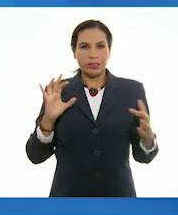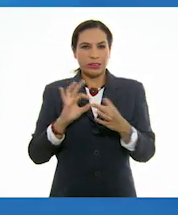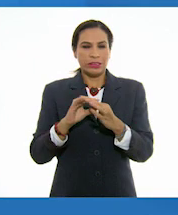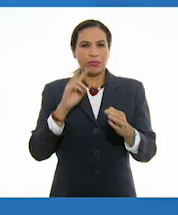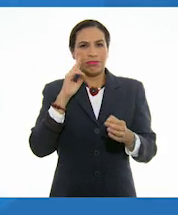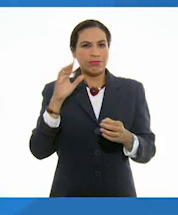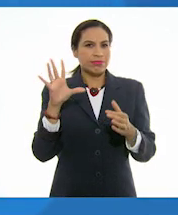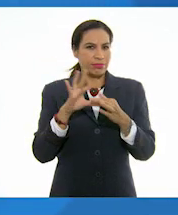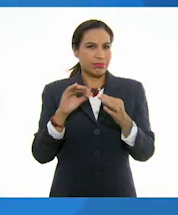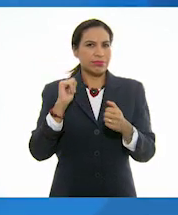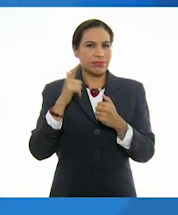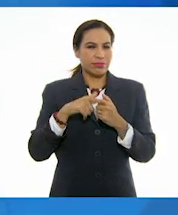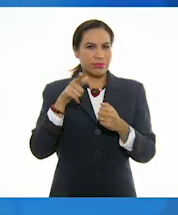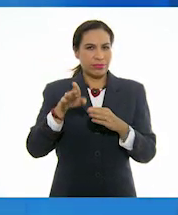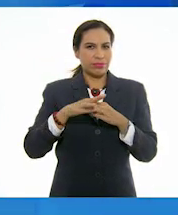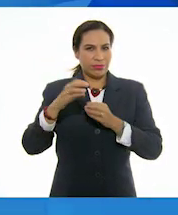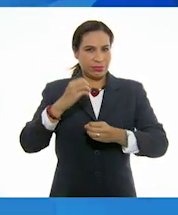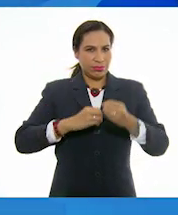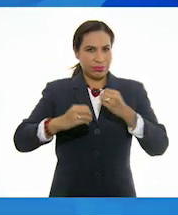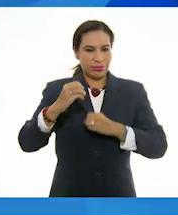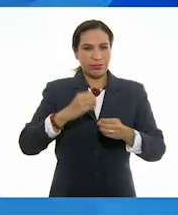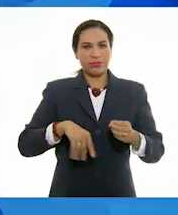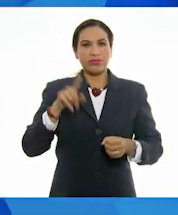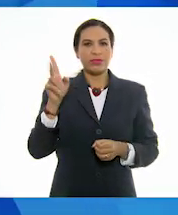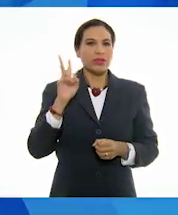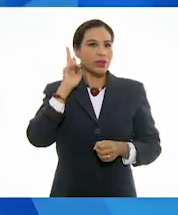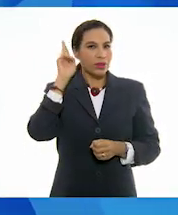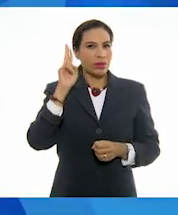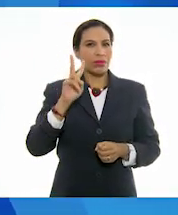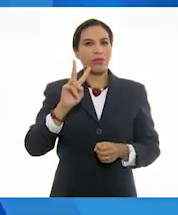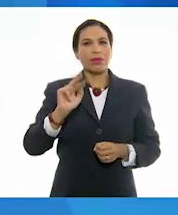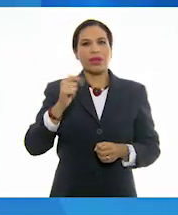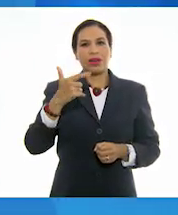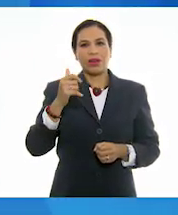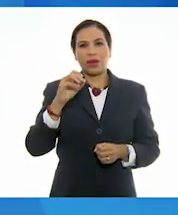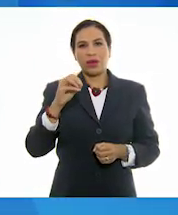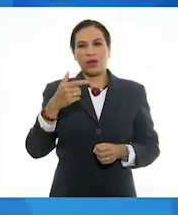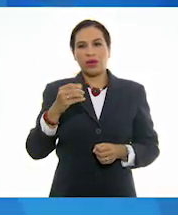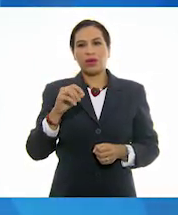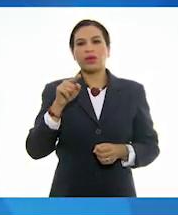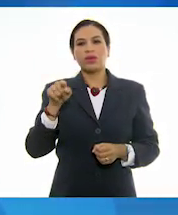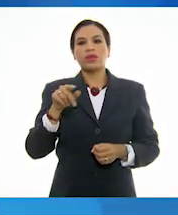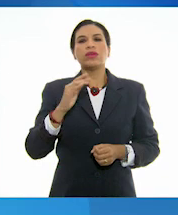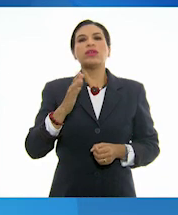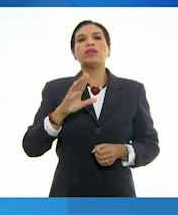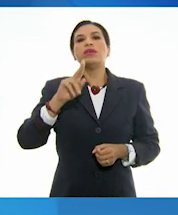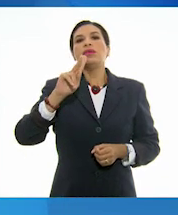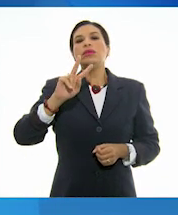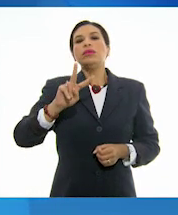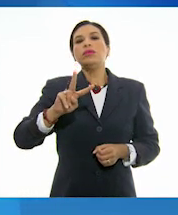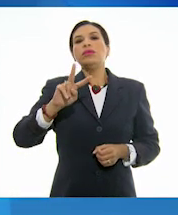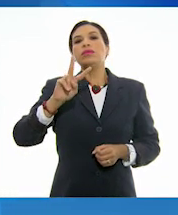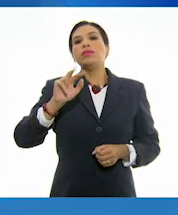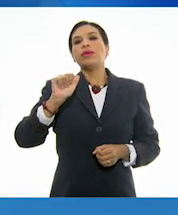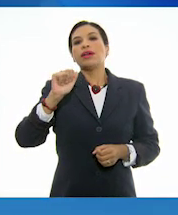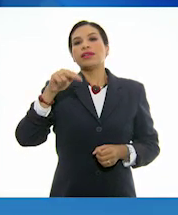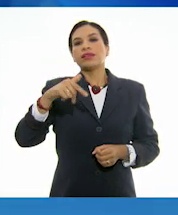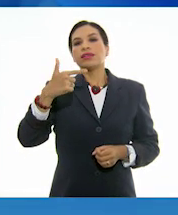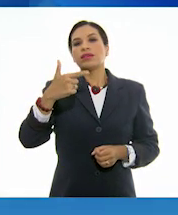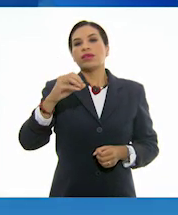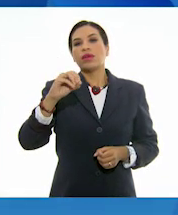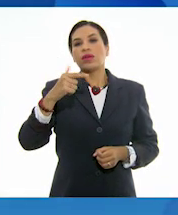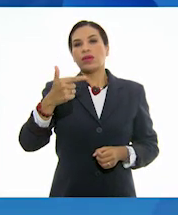una nota curiosa de esta obra. Vincent van Gogh, bueno, en realidad es del pintor. Vincent van Gogh era un pintor